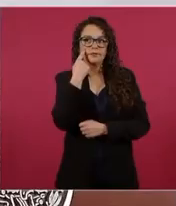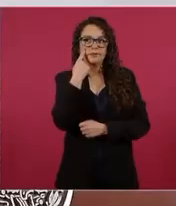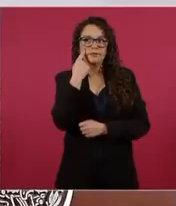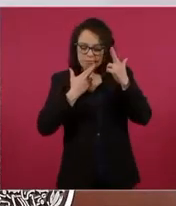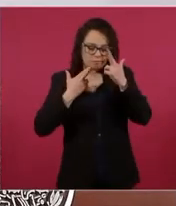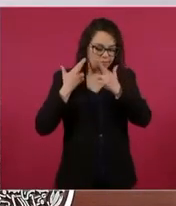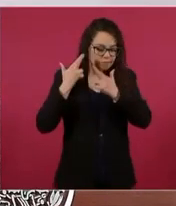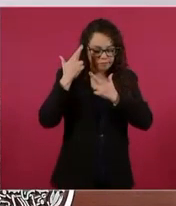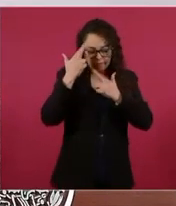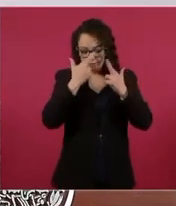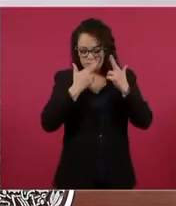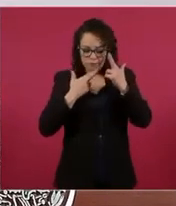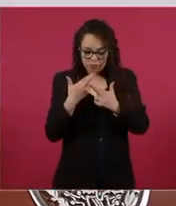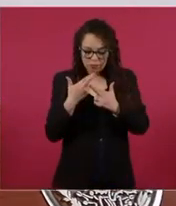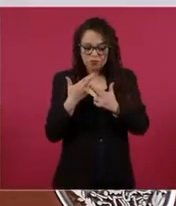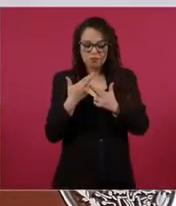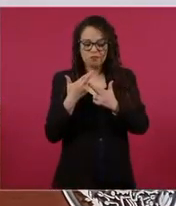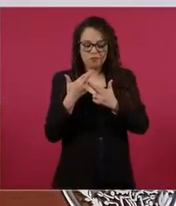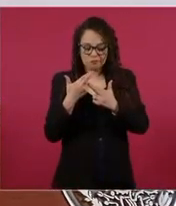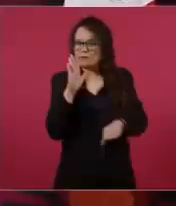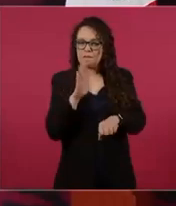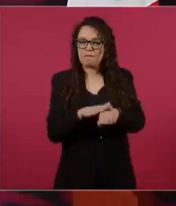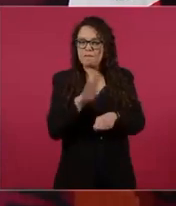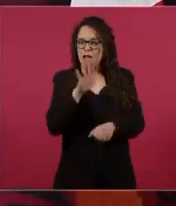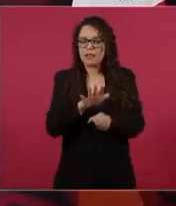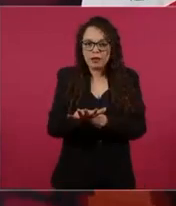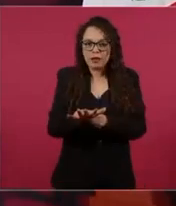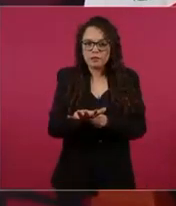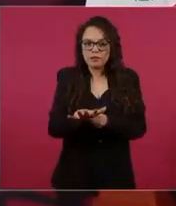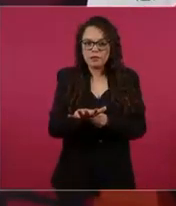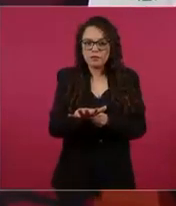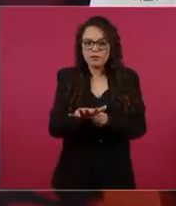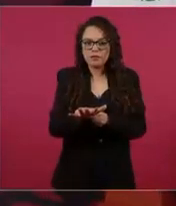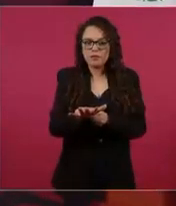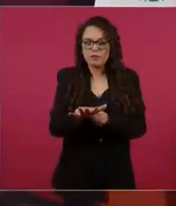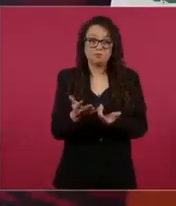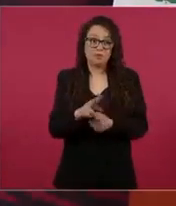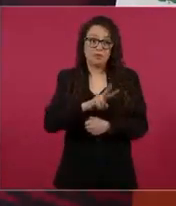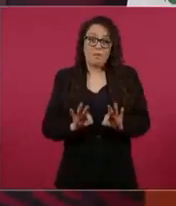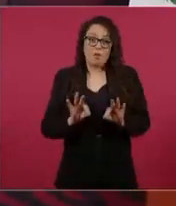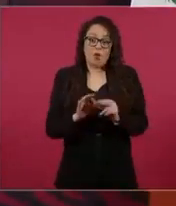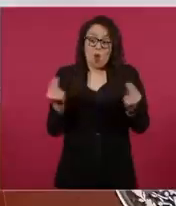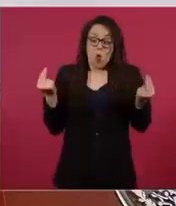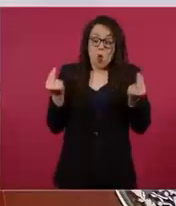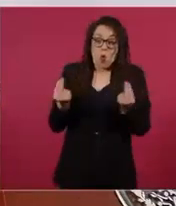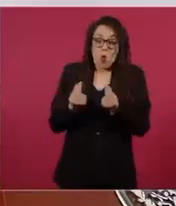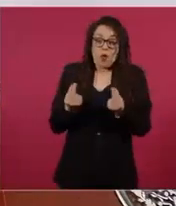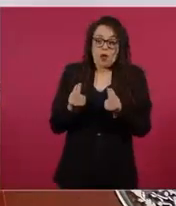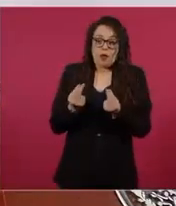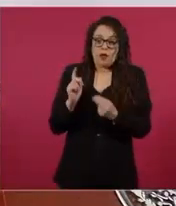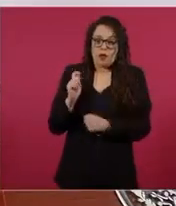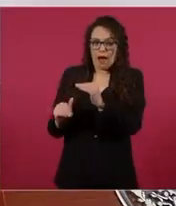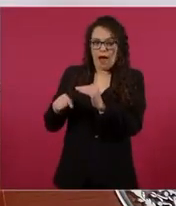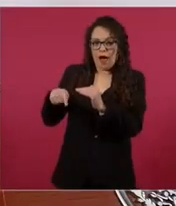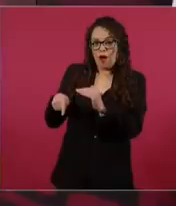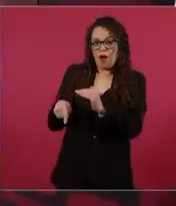valoración, lo más necesario de cambiar o lo que urge más es abajo, o sea, de